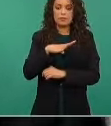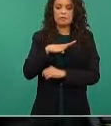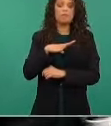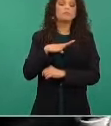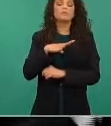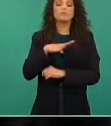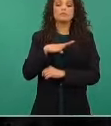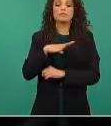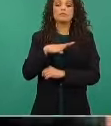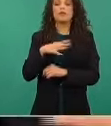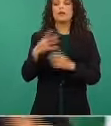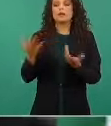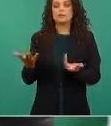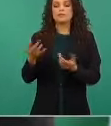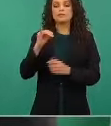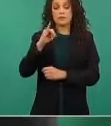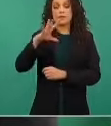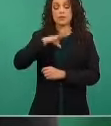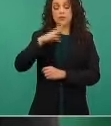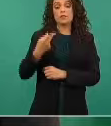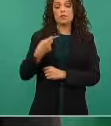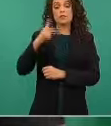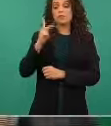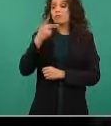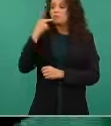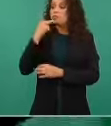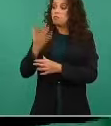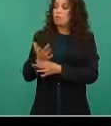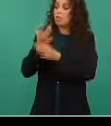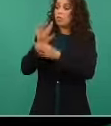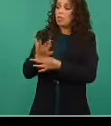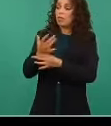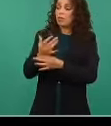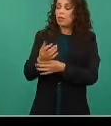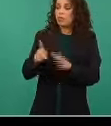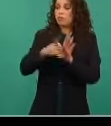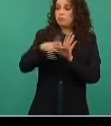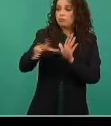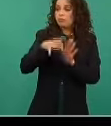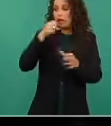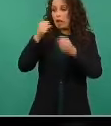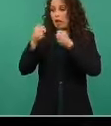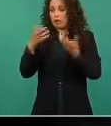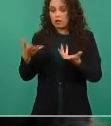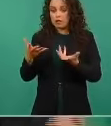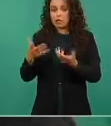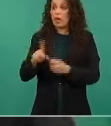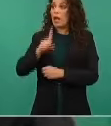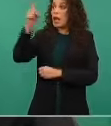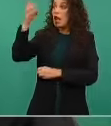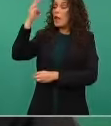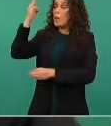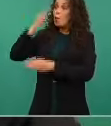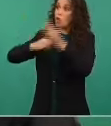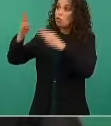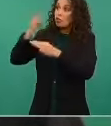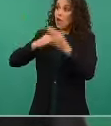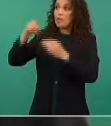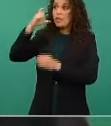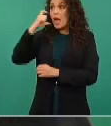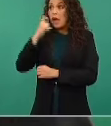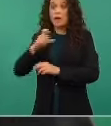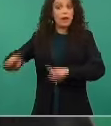medios de información. Entonces, en la montaña de Guerrero, ahí se venden las niñas. No,